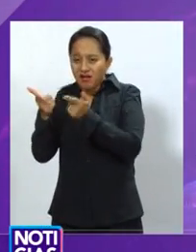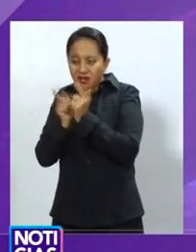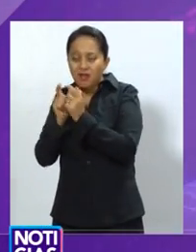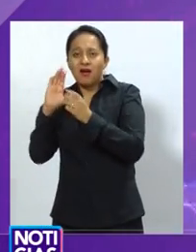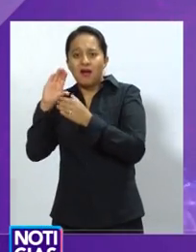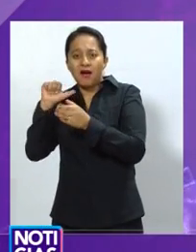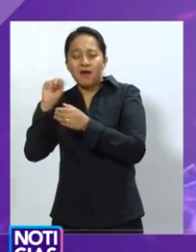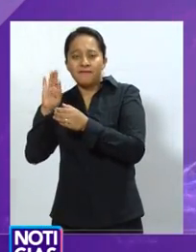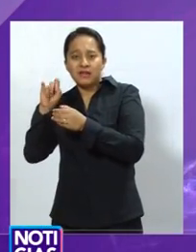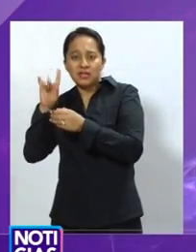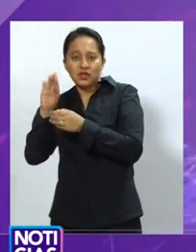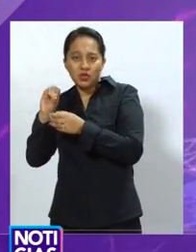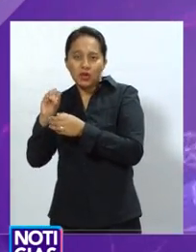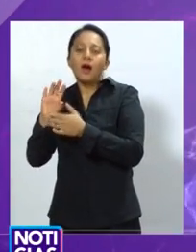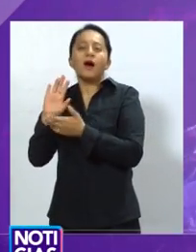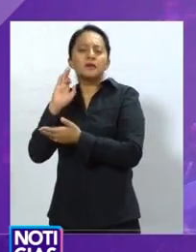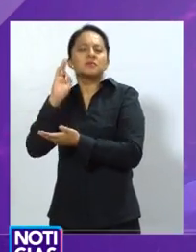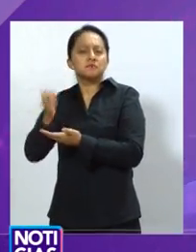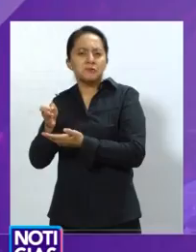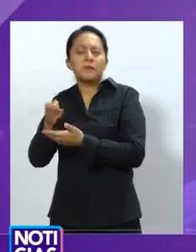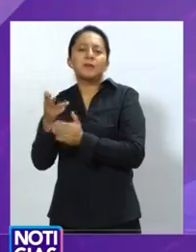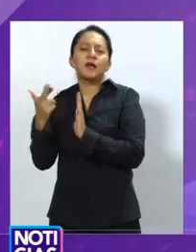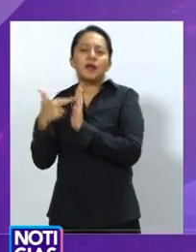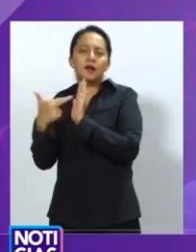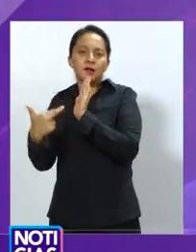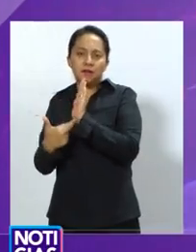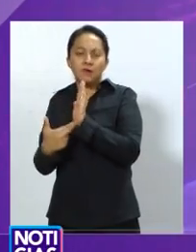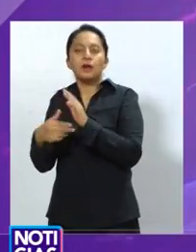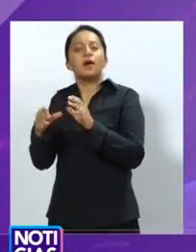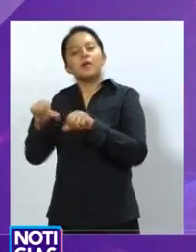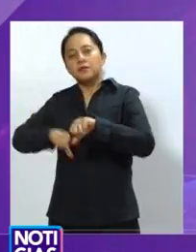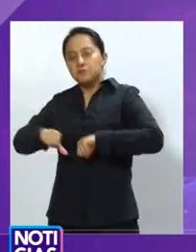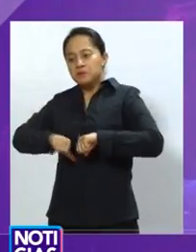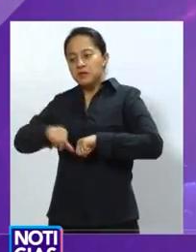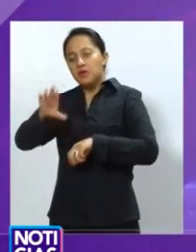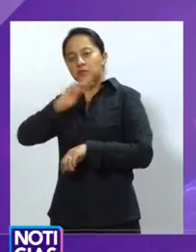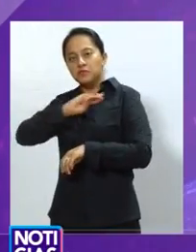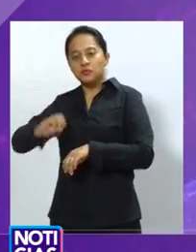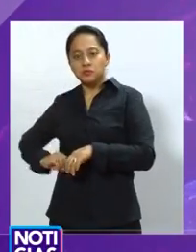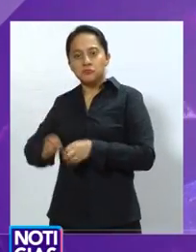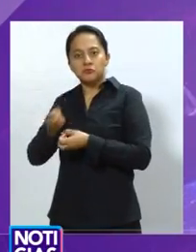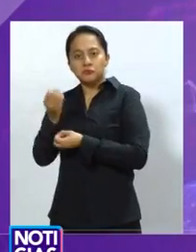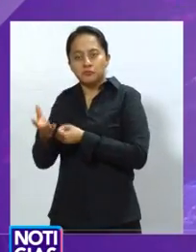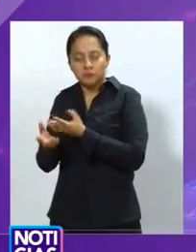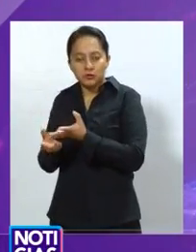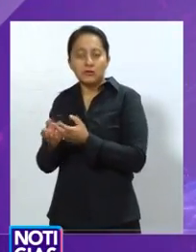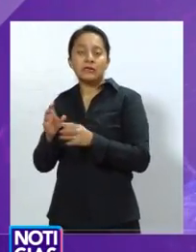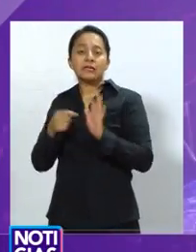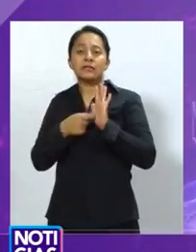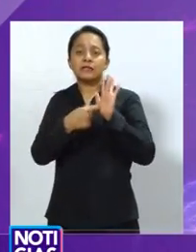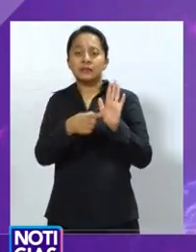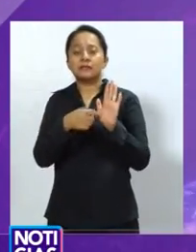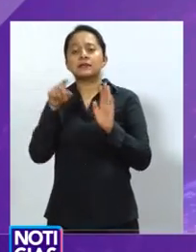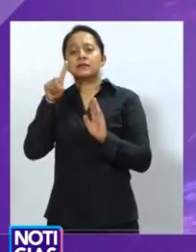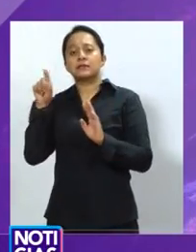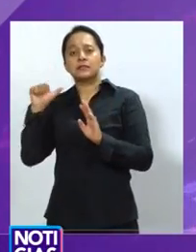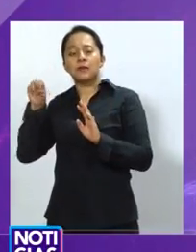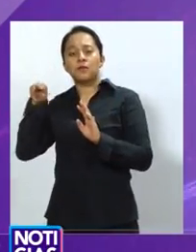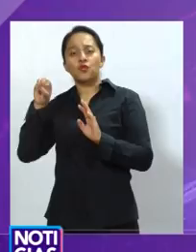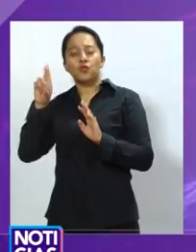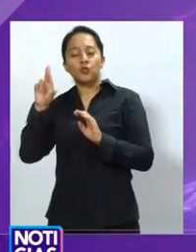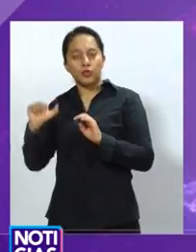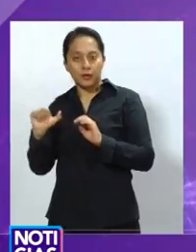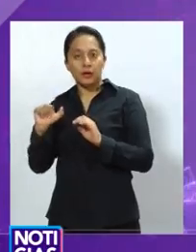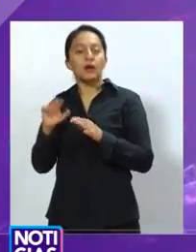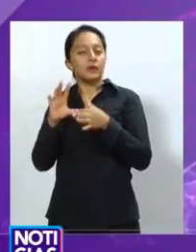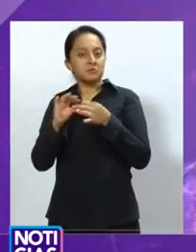anteproyecto de reglamento de servicios públicos municipales, afirmó Arturo Rueda Zamora. Durante la manifestación que encabezaron en Plaza de Armas